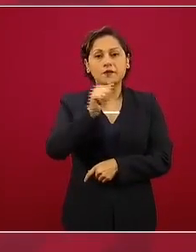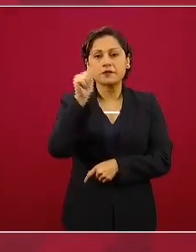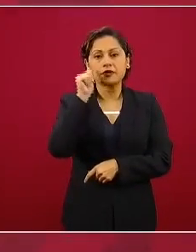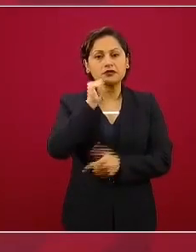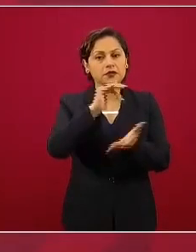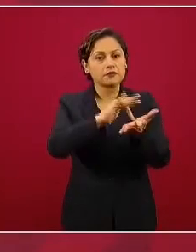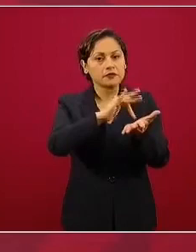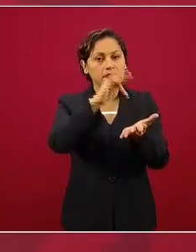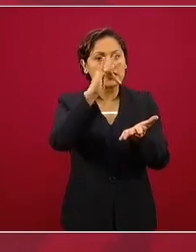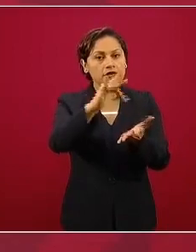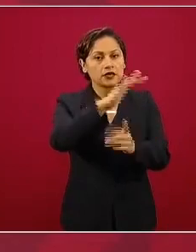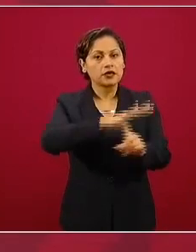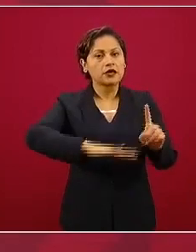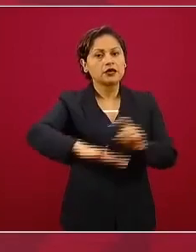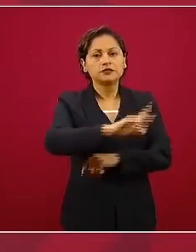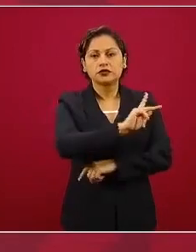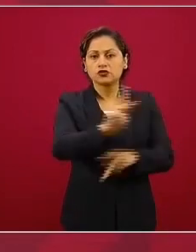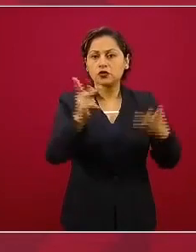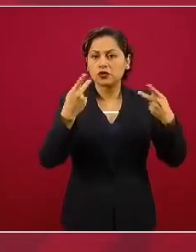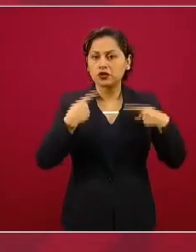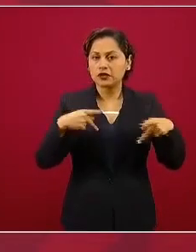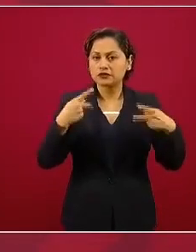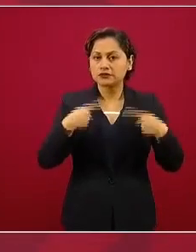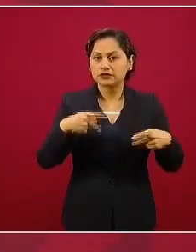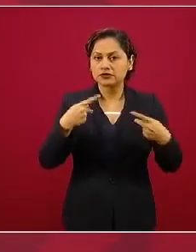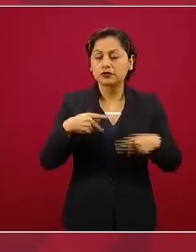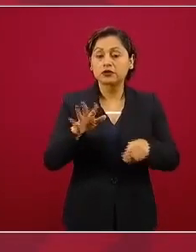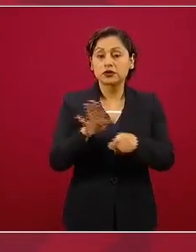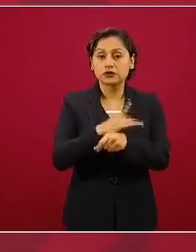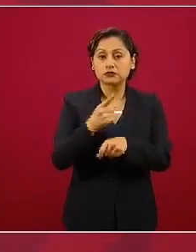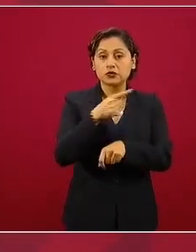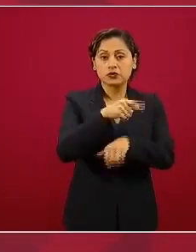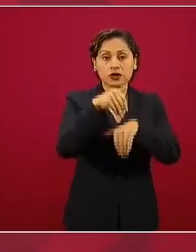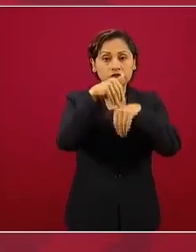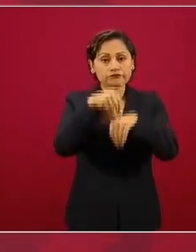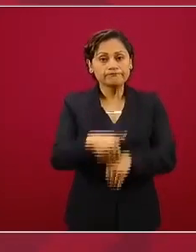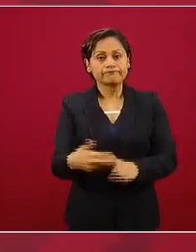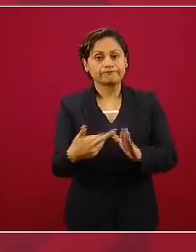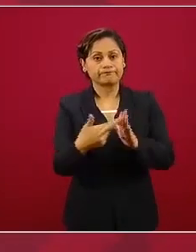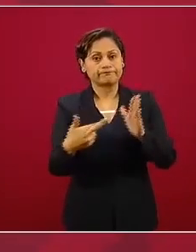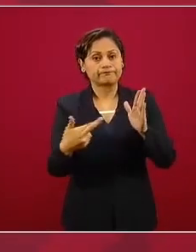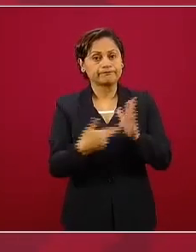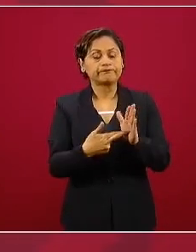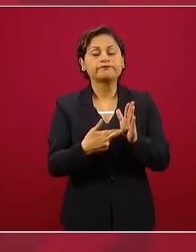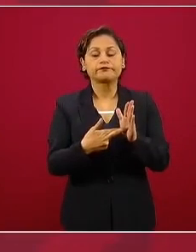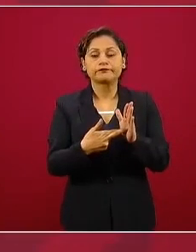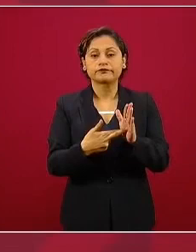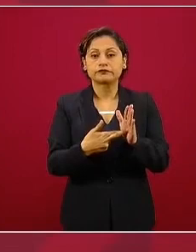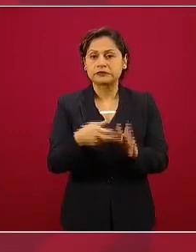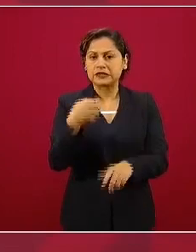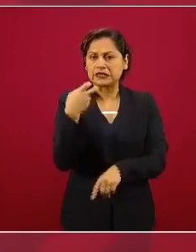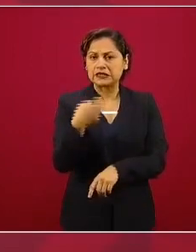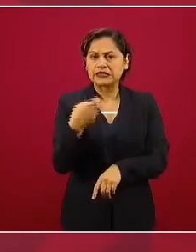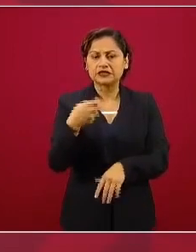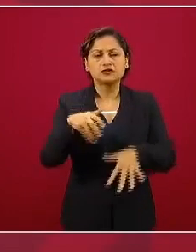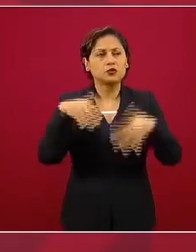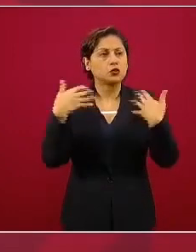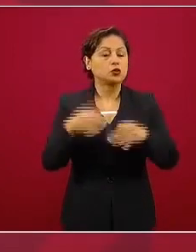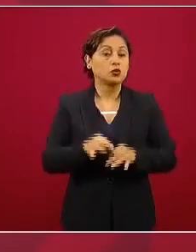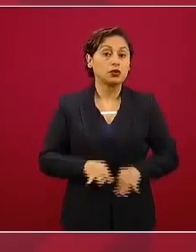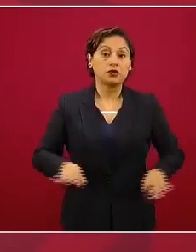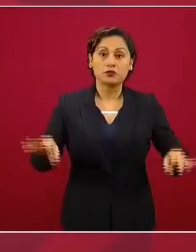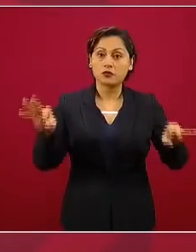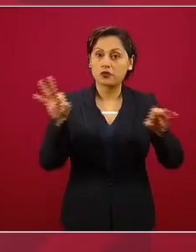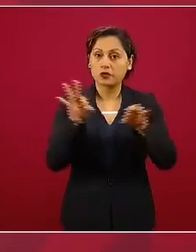para seguir las recomendaciones, que ha sido fundamental. Sin eso